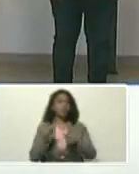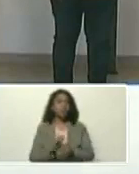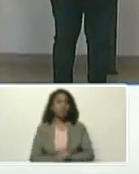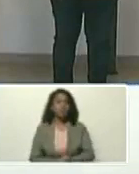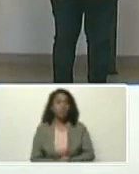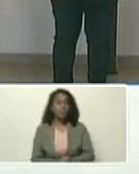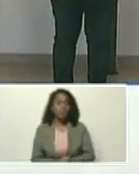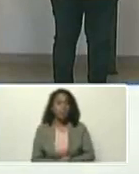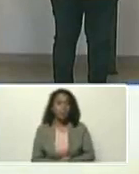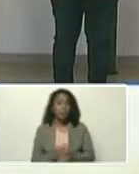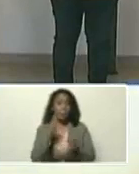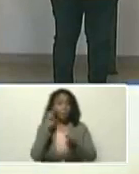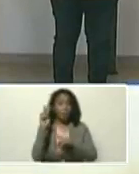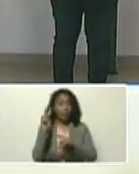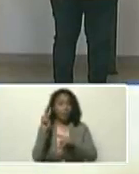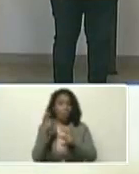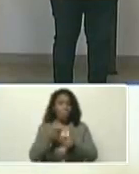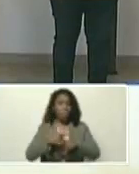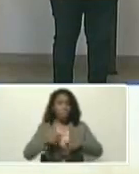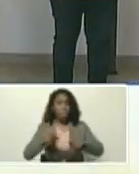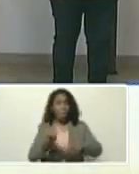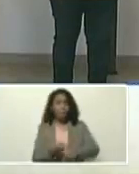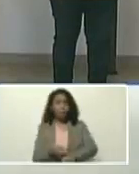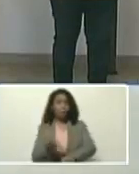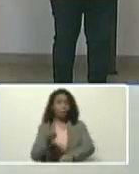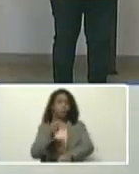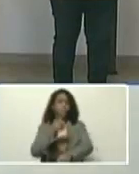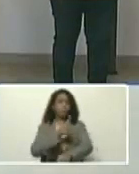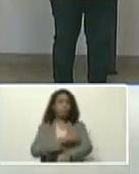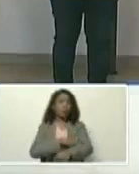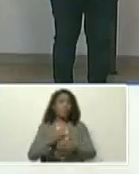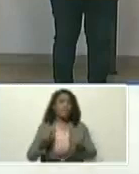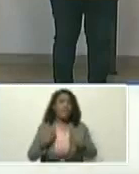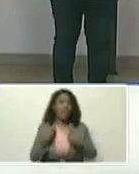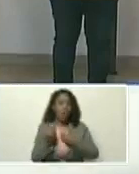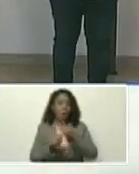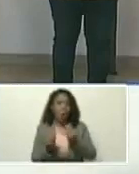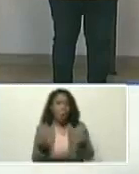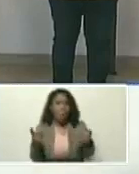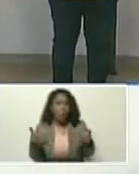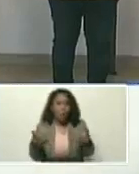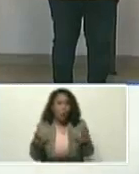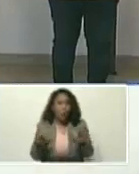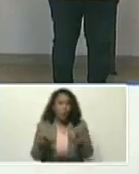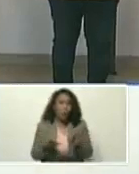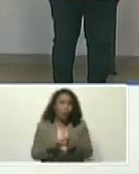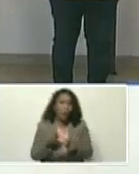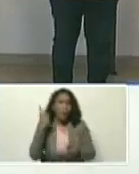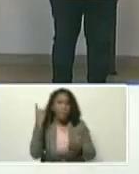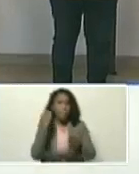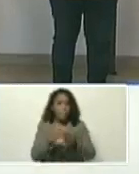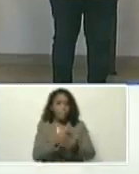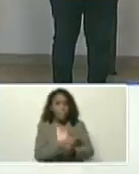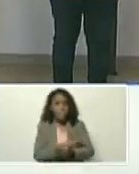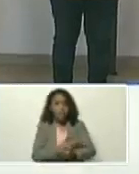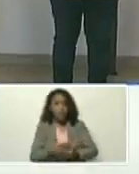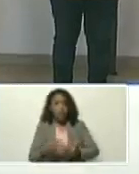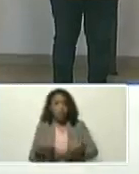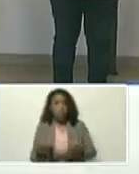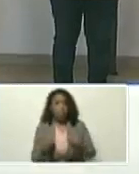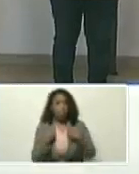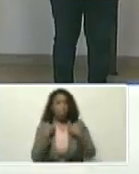mientras se degradan, las condiciones de vida, mientras miles, millones, sufren,